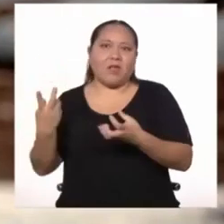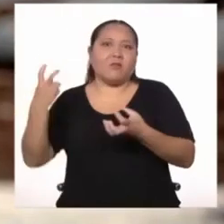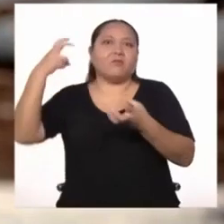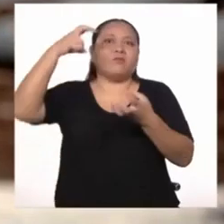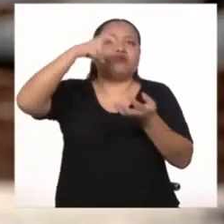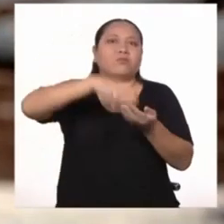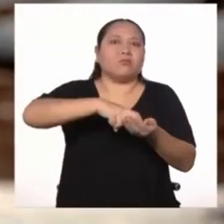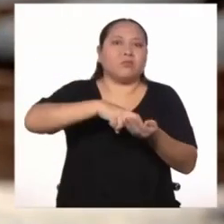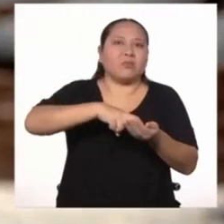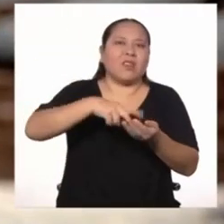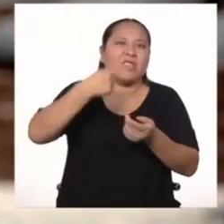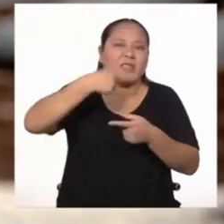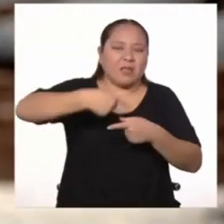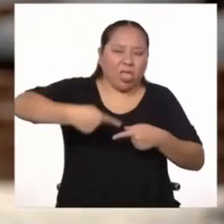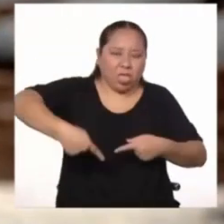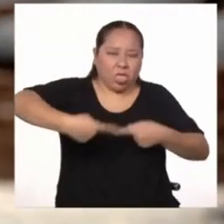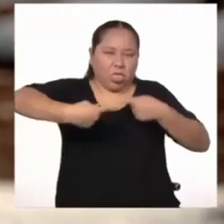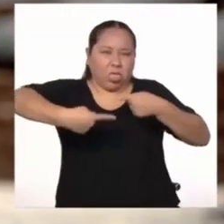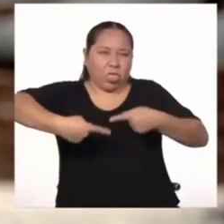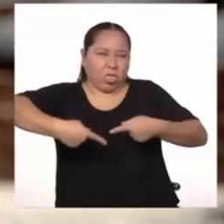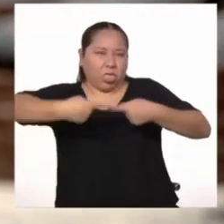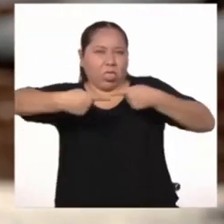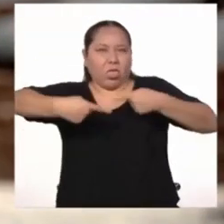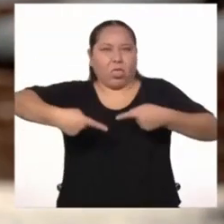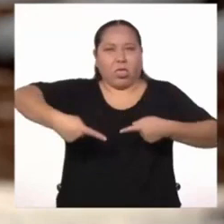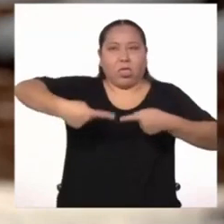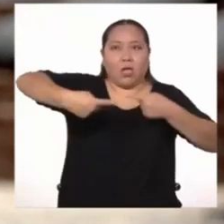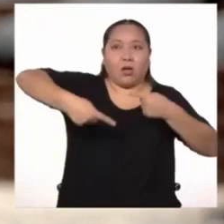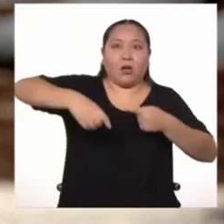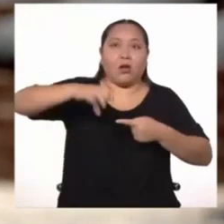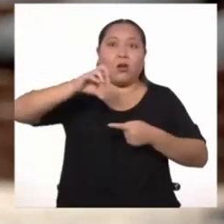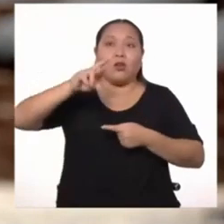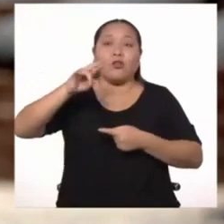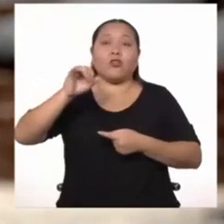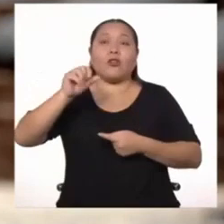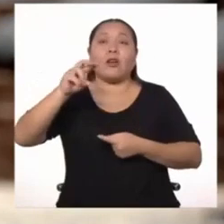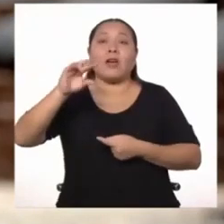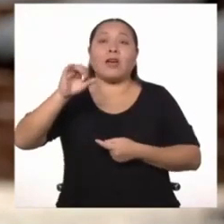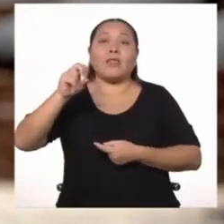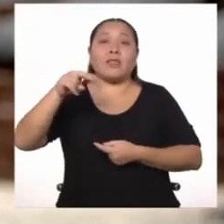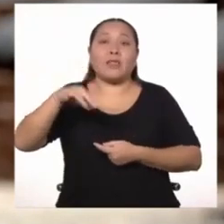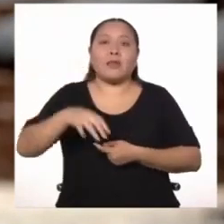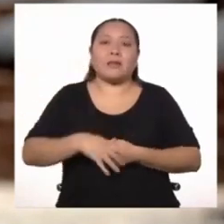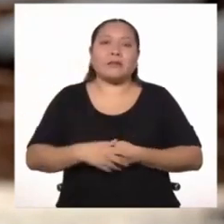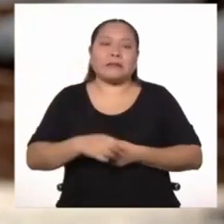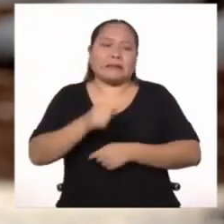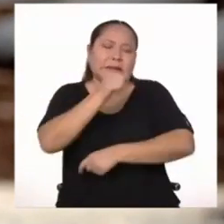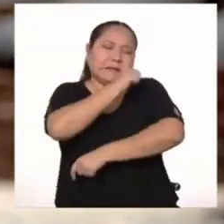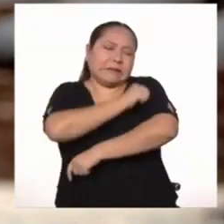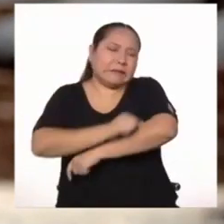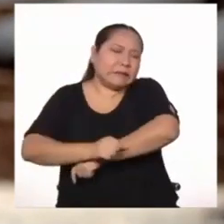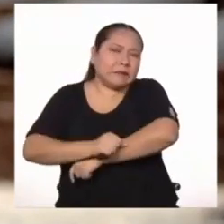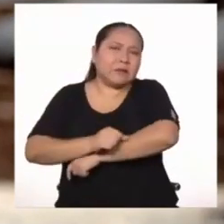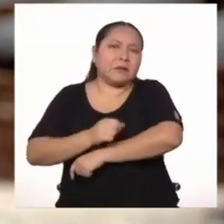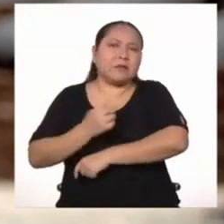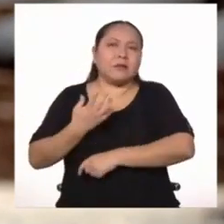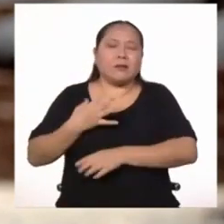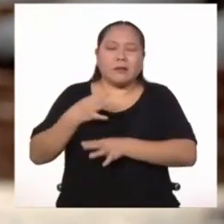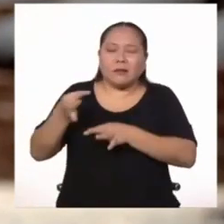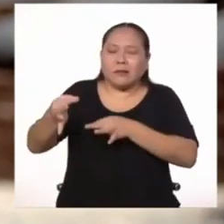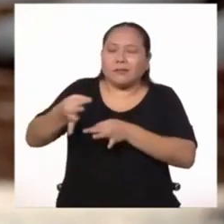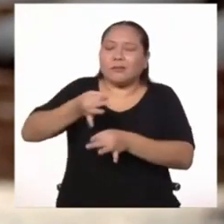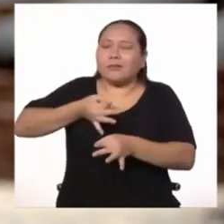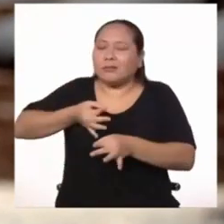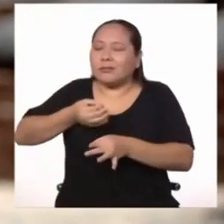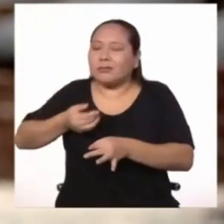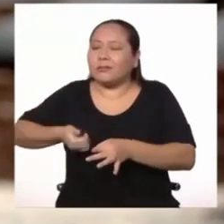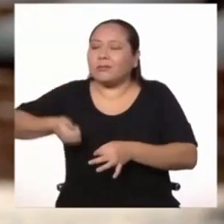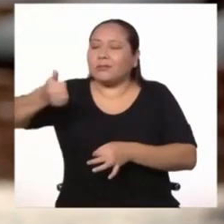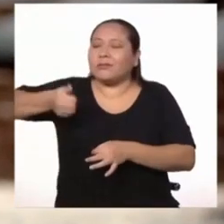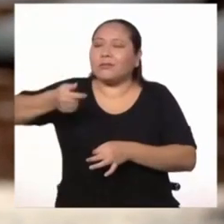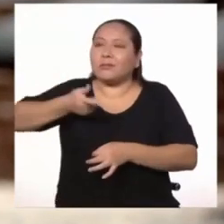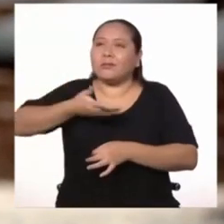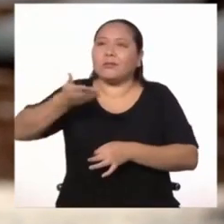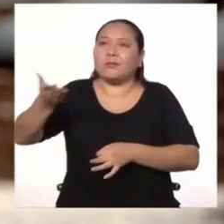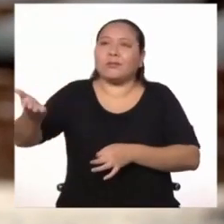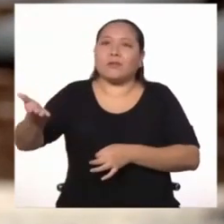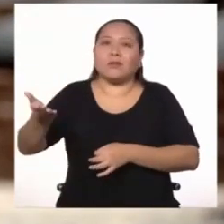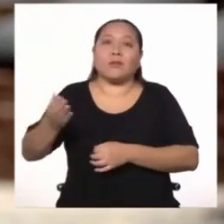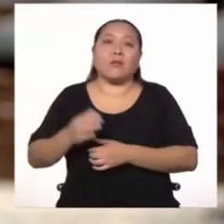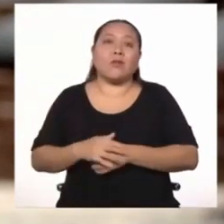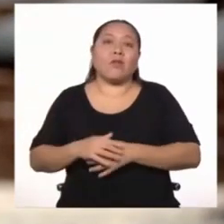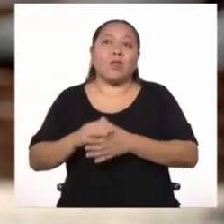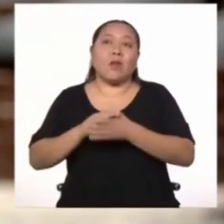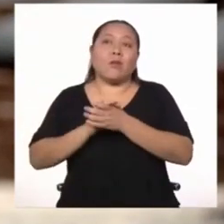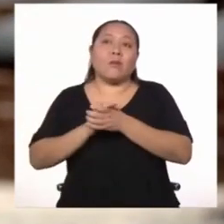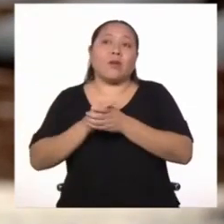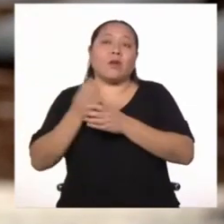En la intensa lucha contra los realistas, Cochrane fue herido y tuvo que ceder momentáneamente el mando a un compatriota